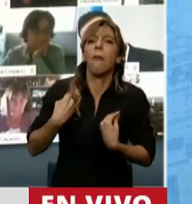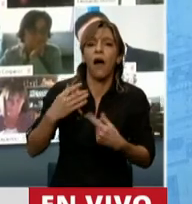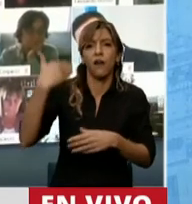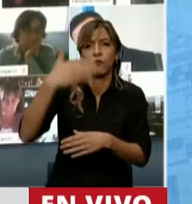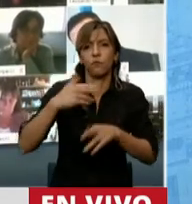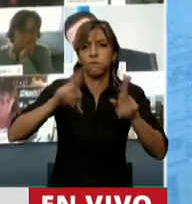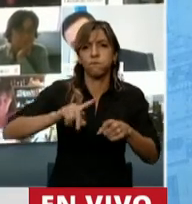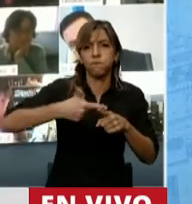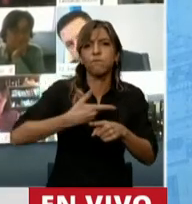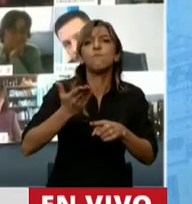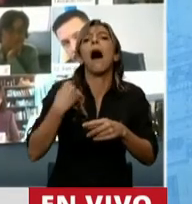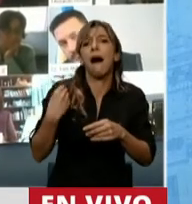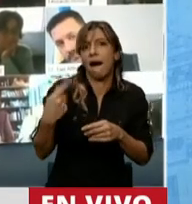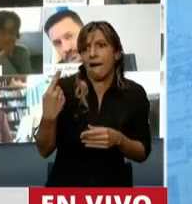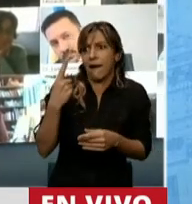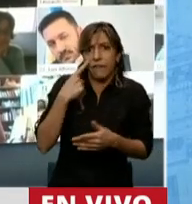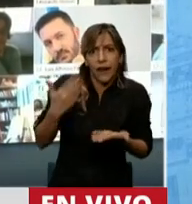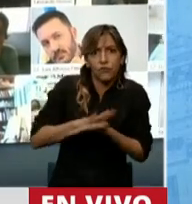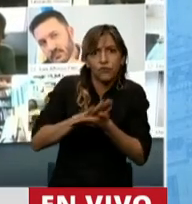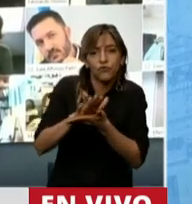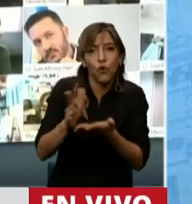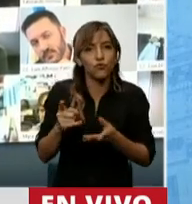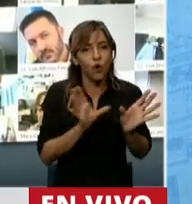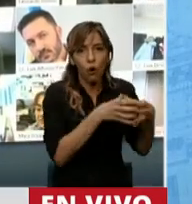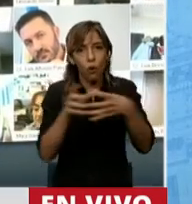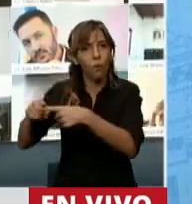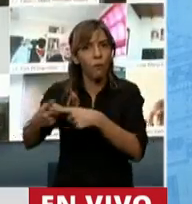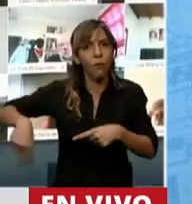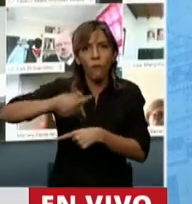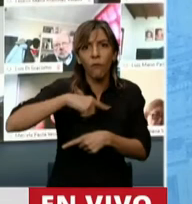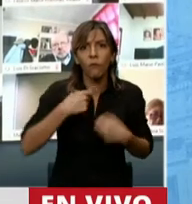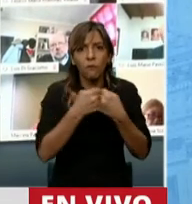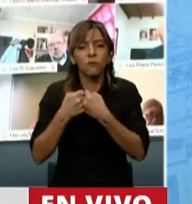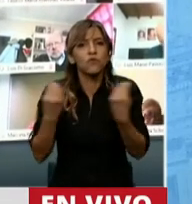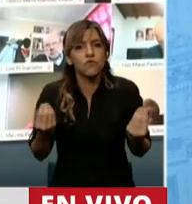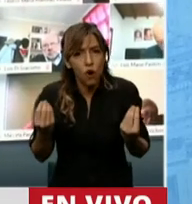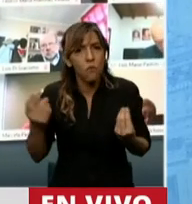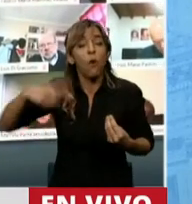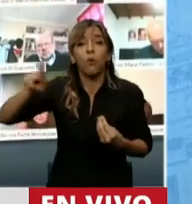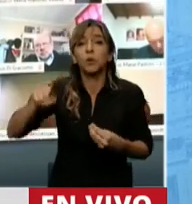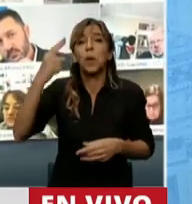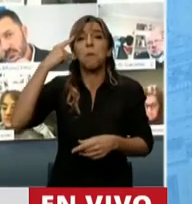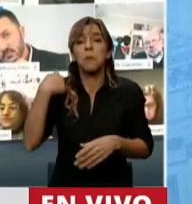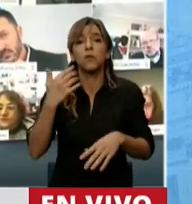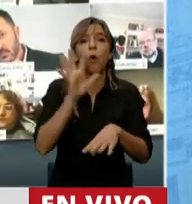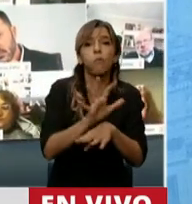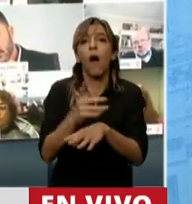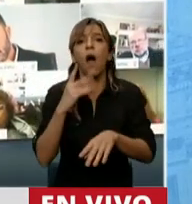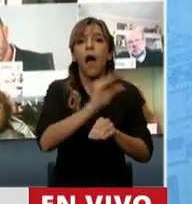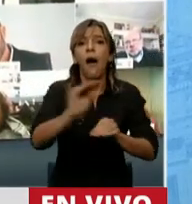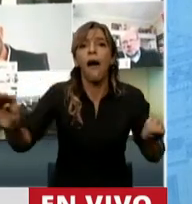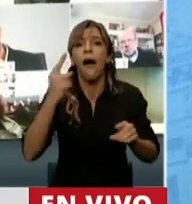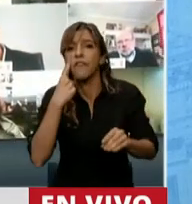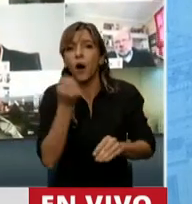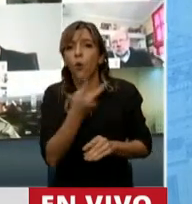que lo conversemos y lo trabajemos entre todos los sectores políticos, a cuántas personas quieren cubrir, si están contemplando que sea universal o focalizado, si van a